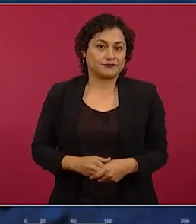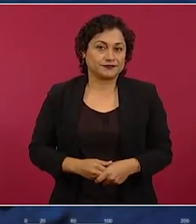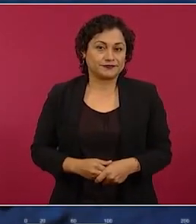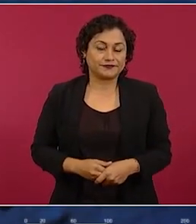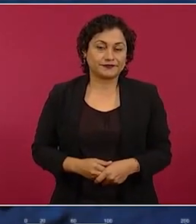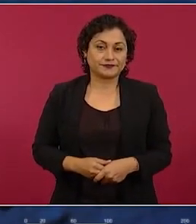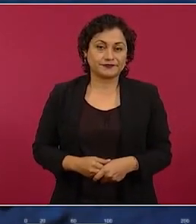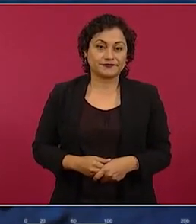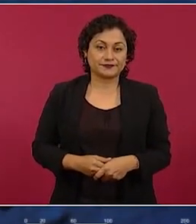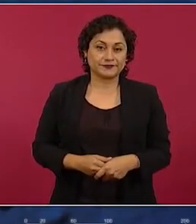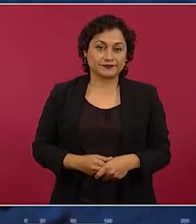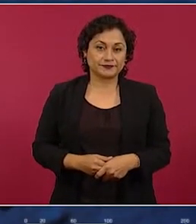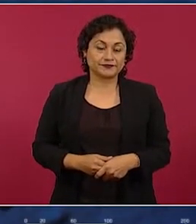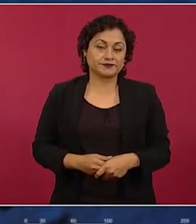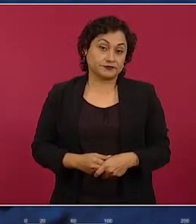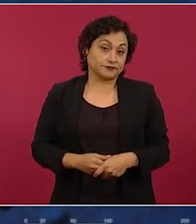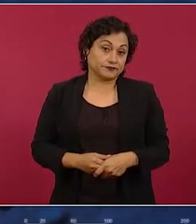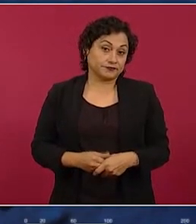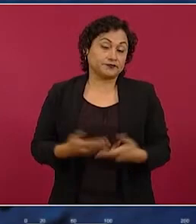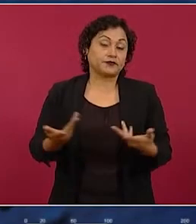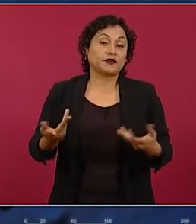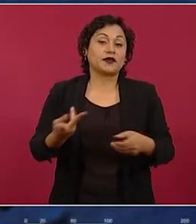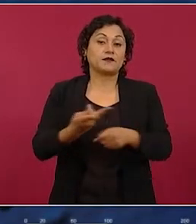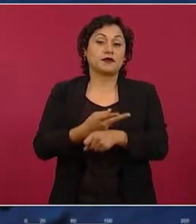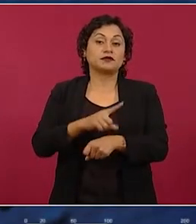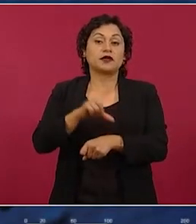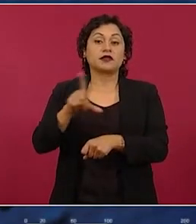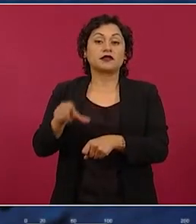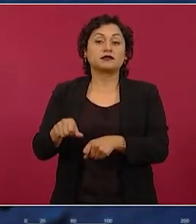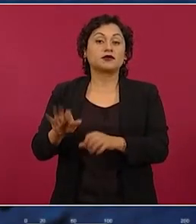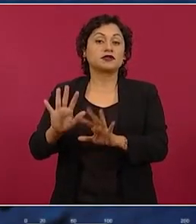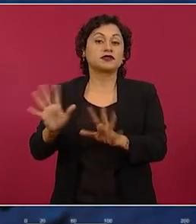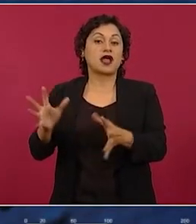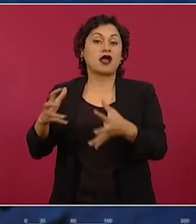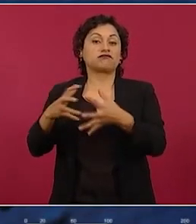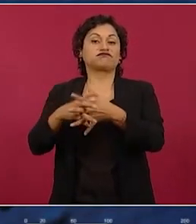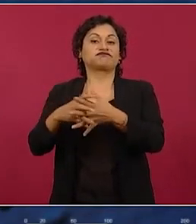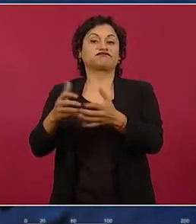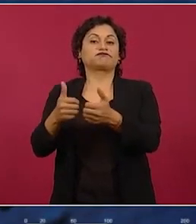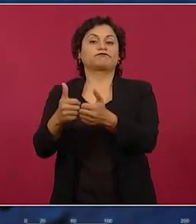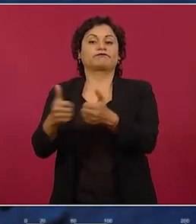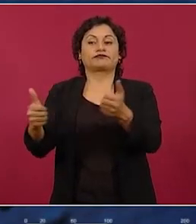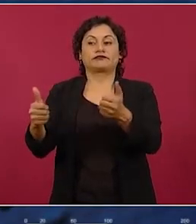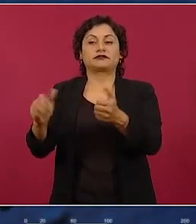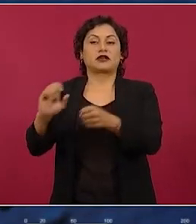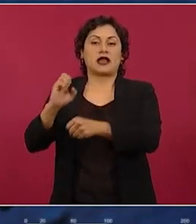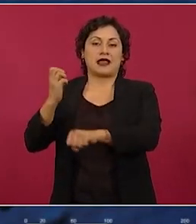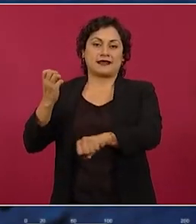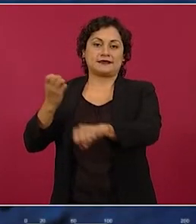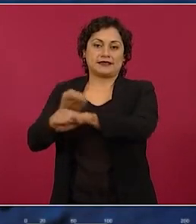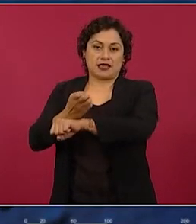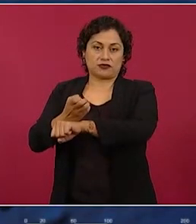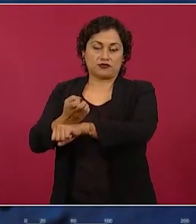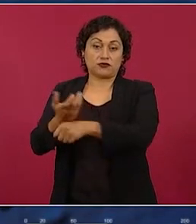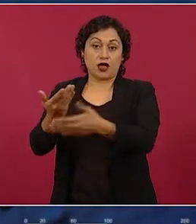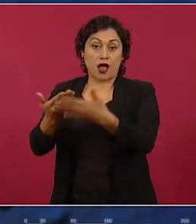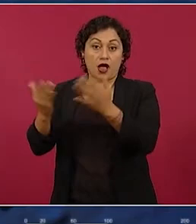Ya con el paso del tiempo se convierte en estado, ahora tiene casi la misma población que Yucatán